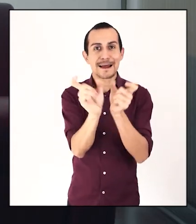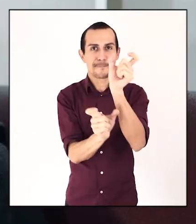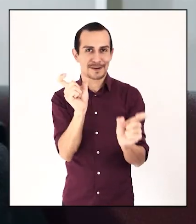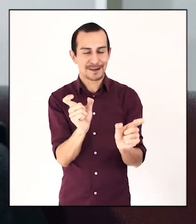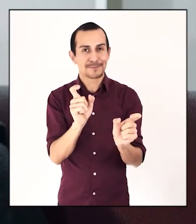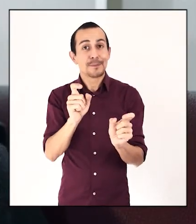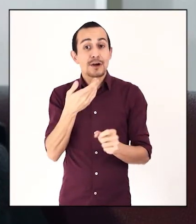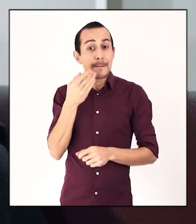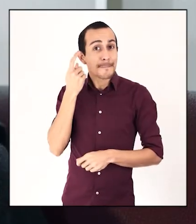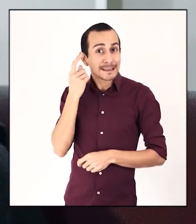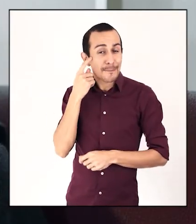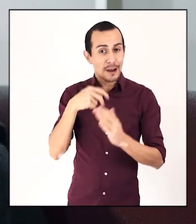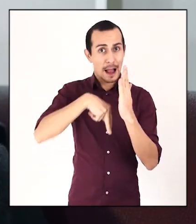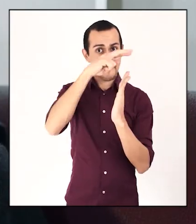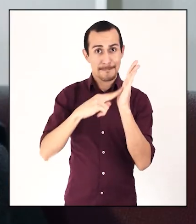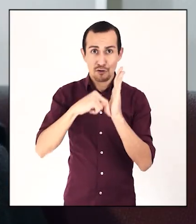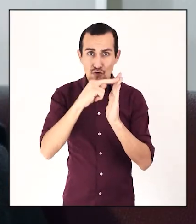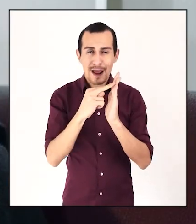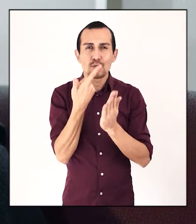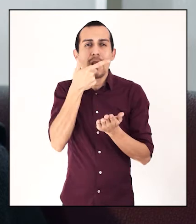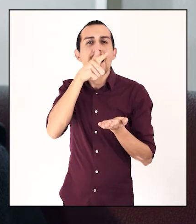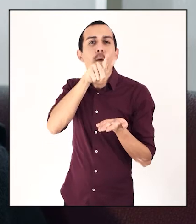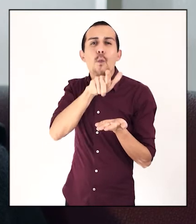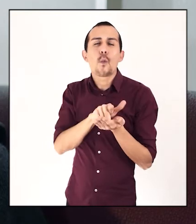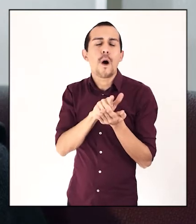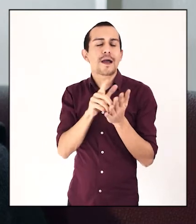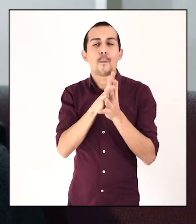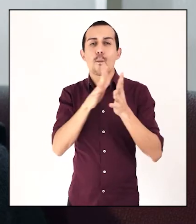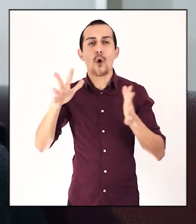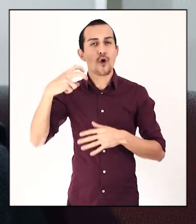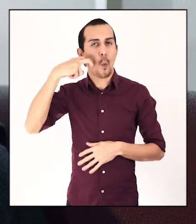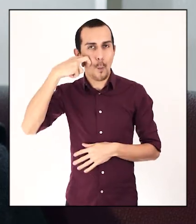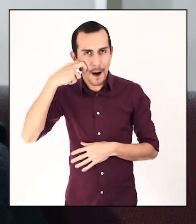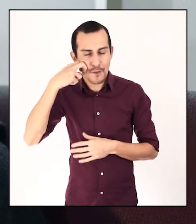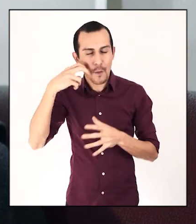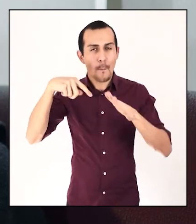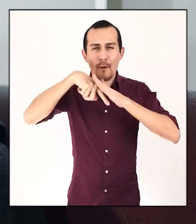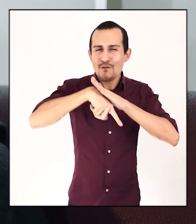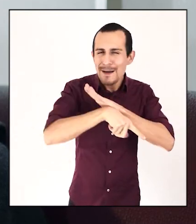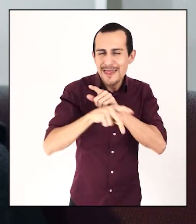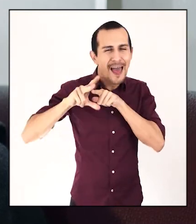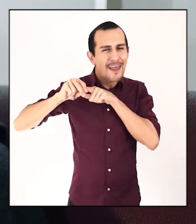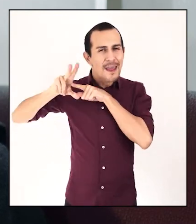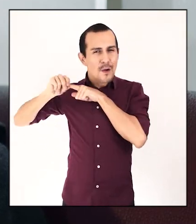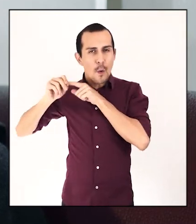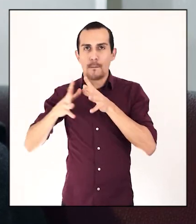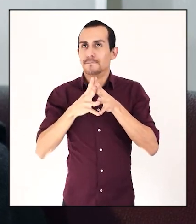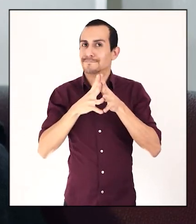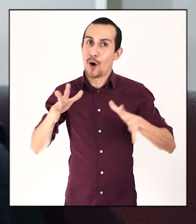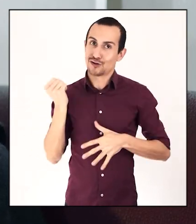personas. Porque consideramos que la pintura es un lenguaje profundamente humano, profundamente primitivo,